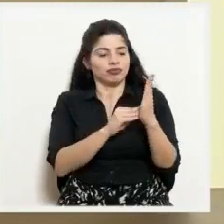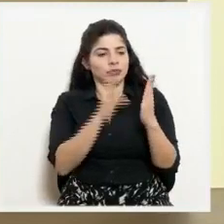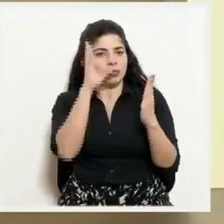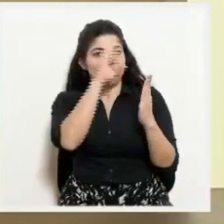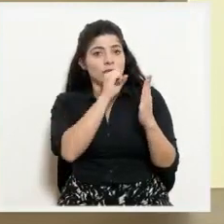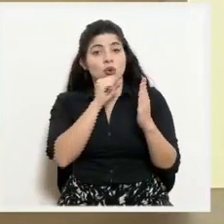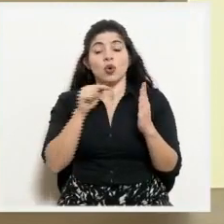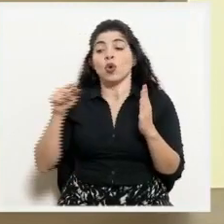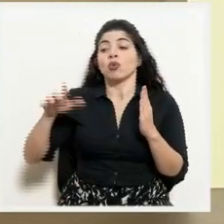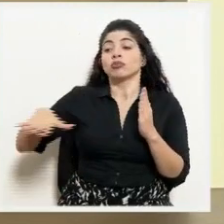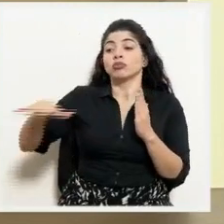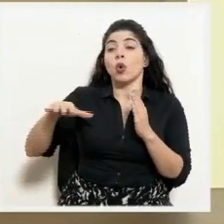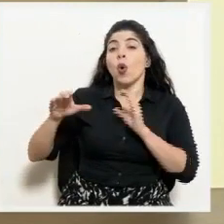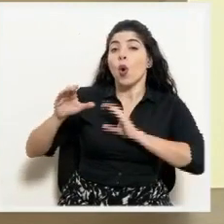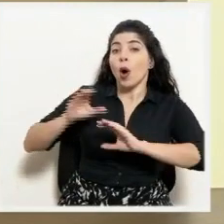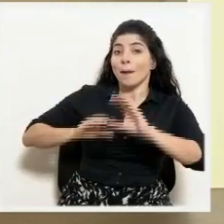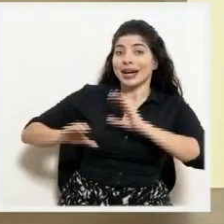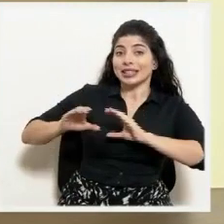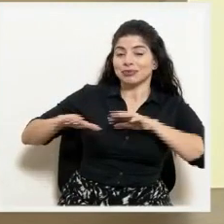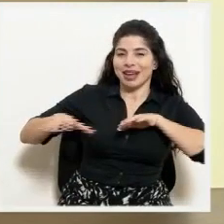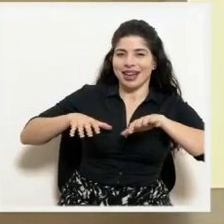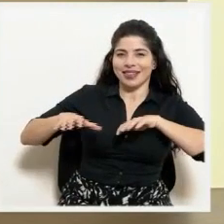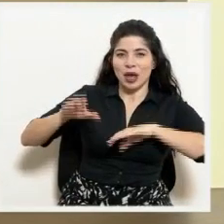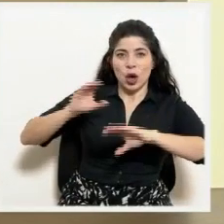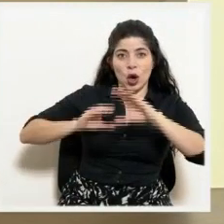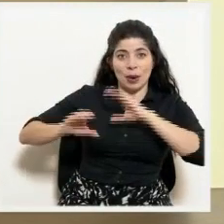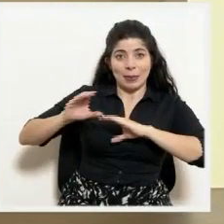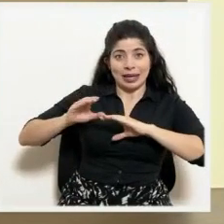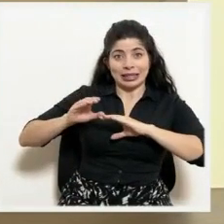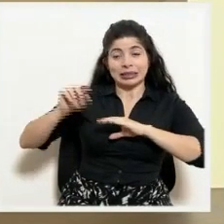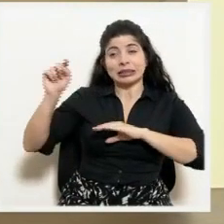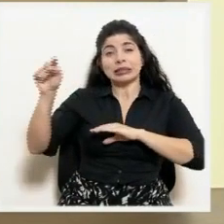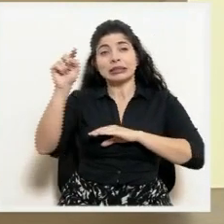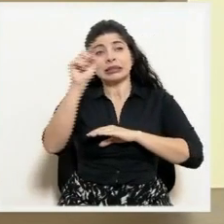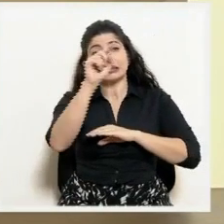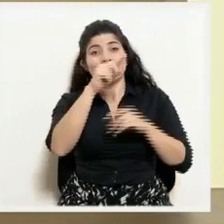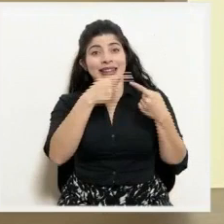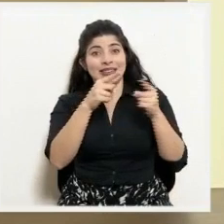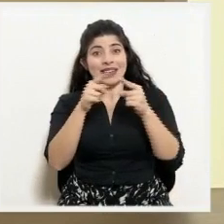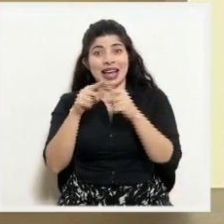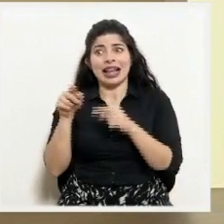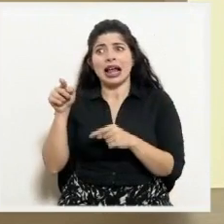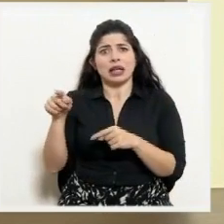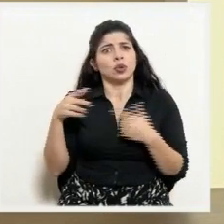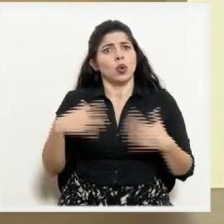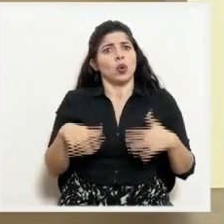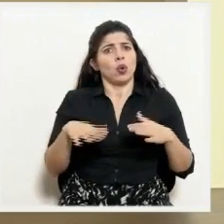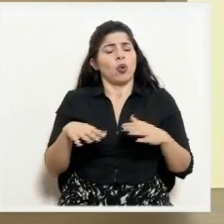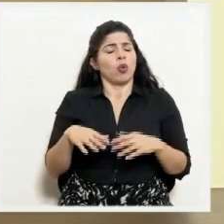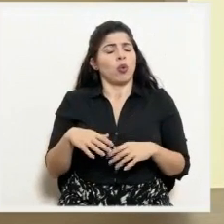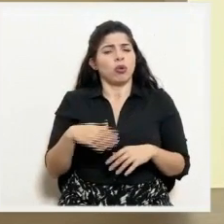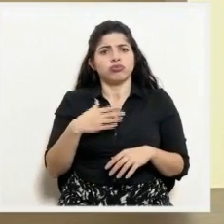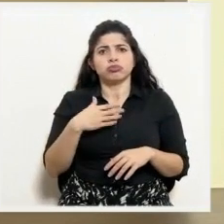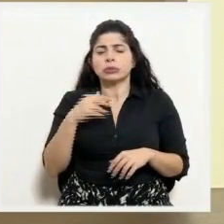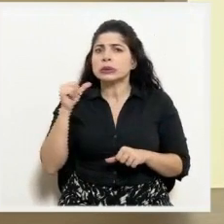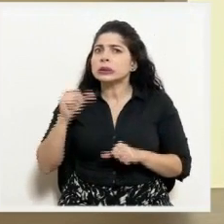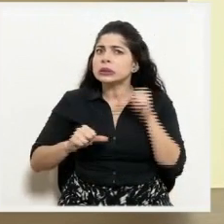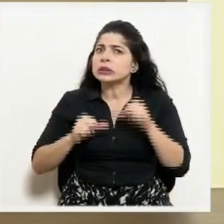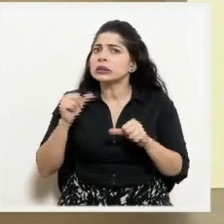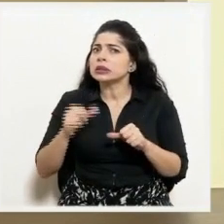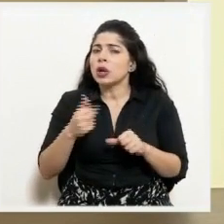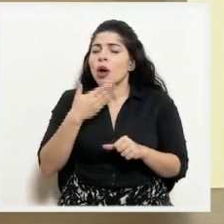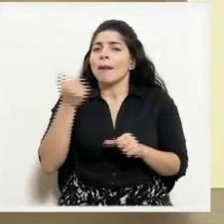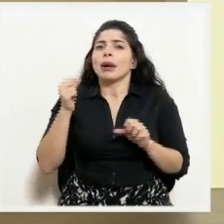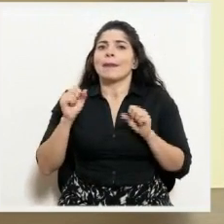comercial, las actividades comerciales en los diferentes territorios hacen el mejor de los esfuerzos por tratar de